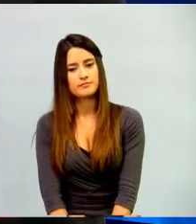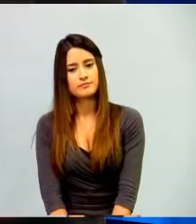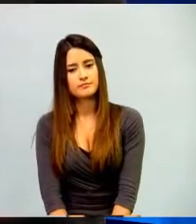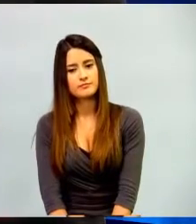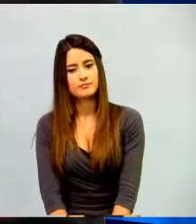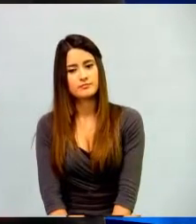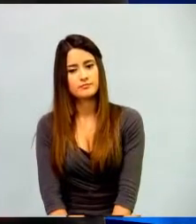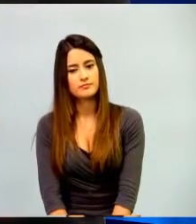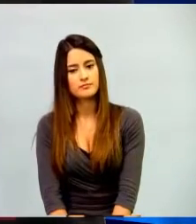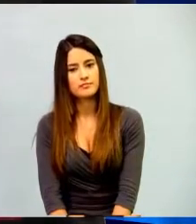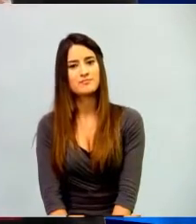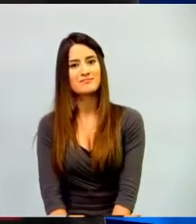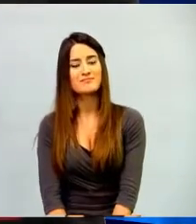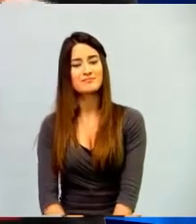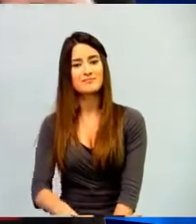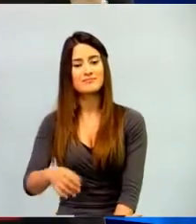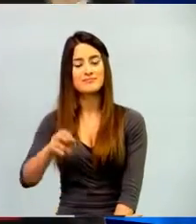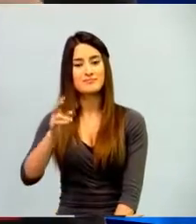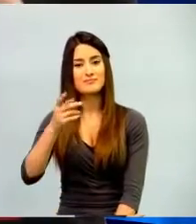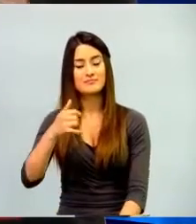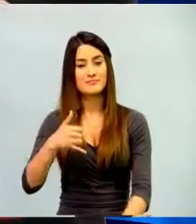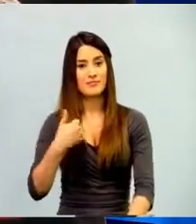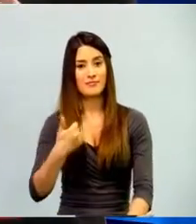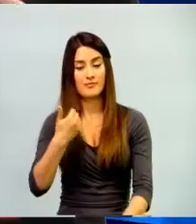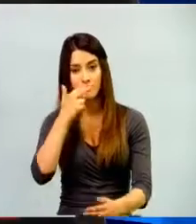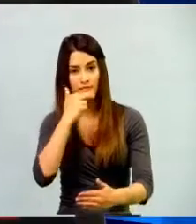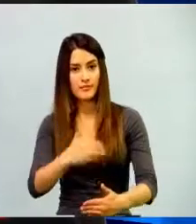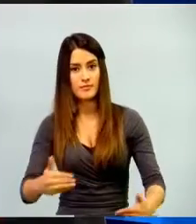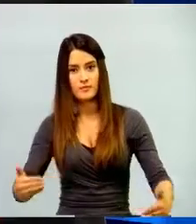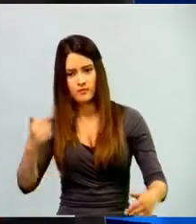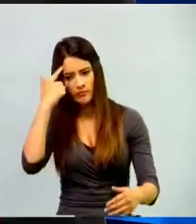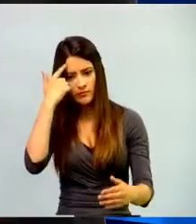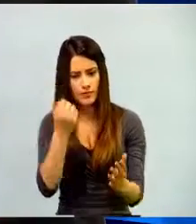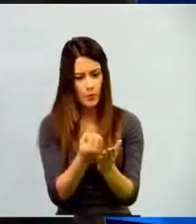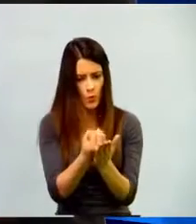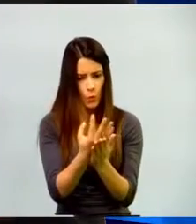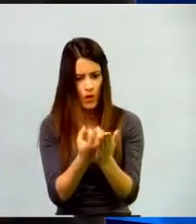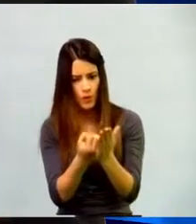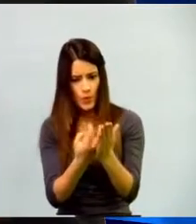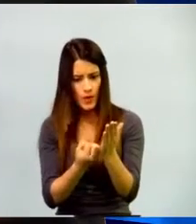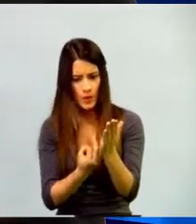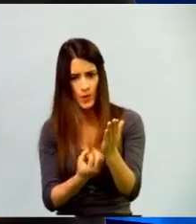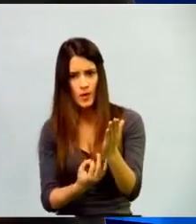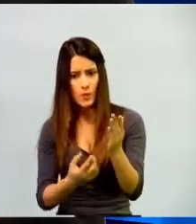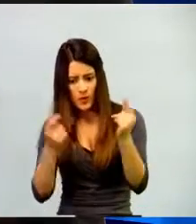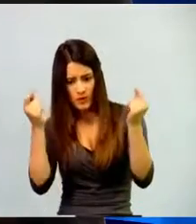que es checklist, no. Ellos en ese mismo juego, ellos van...